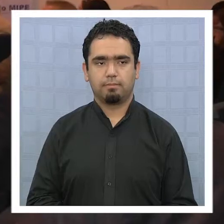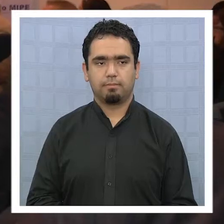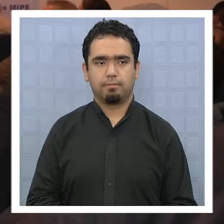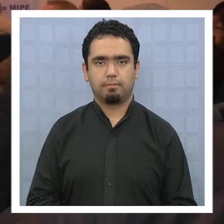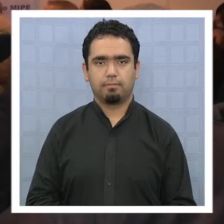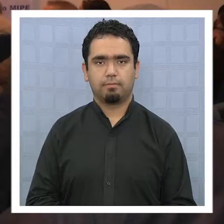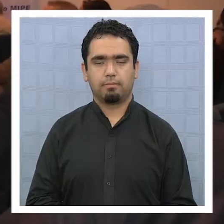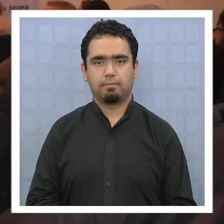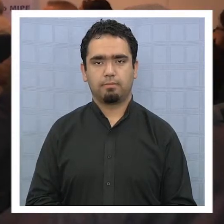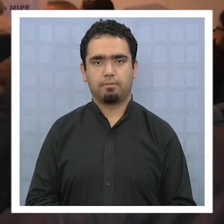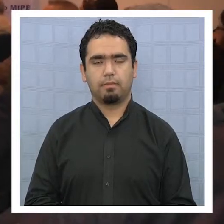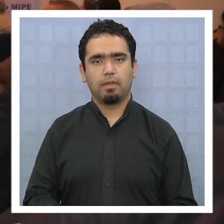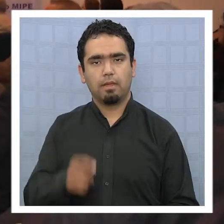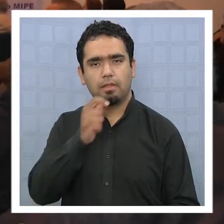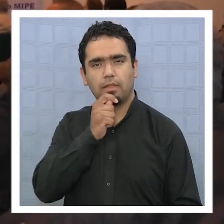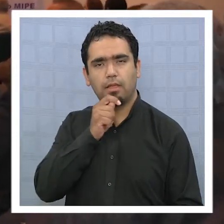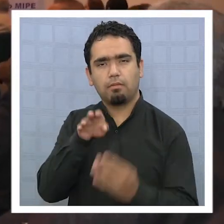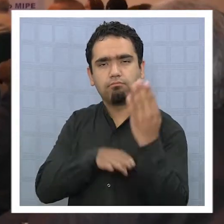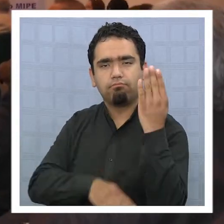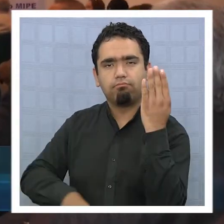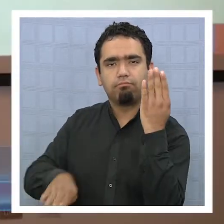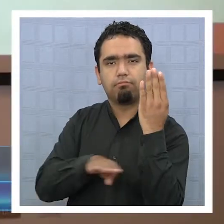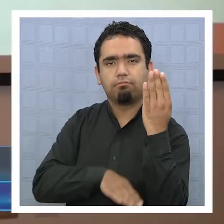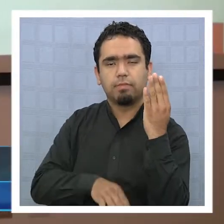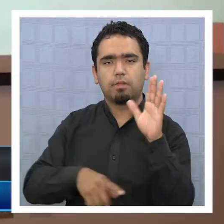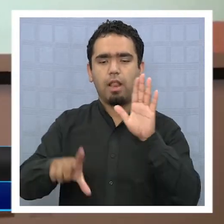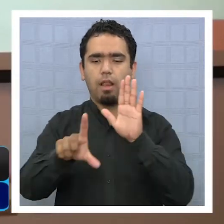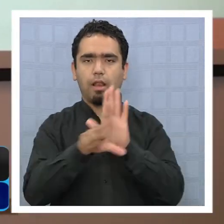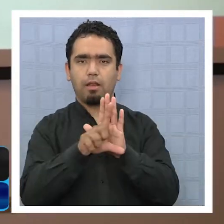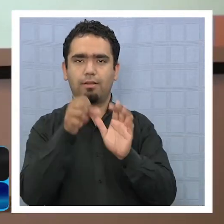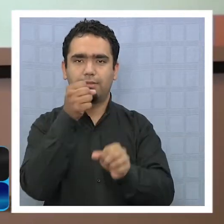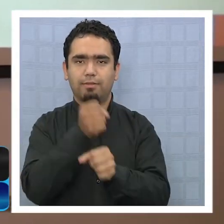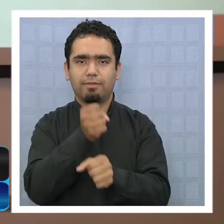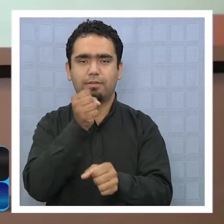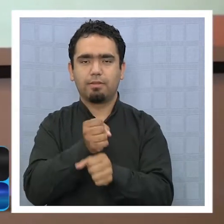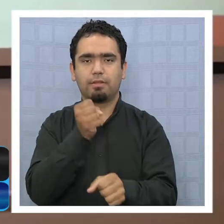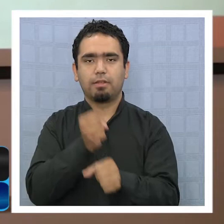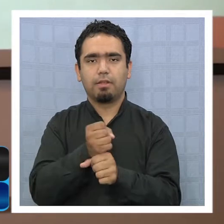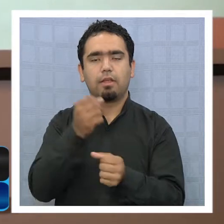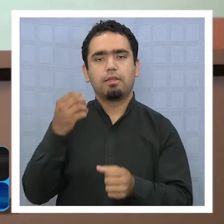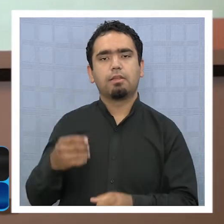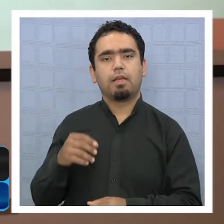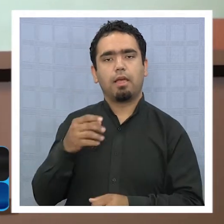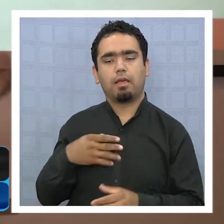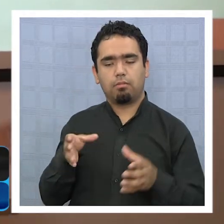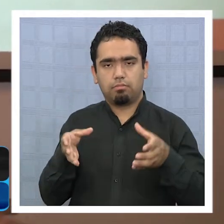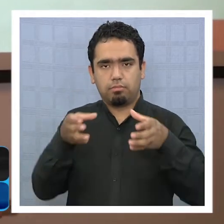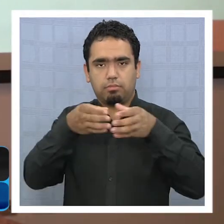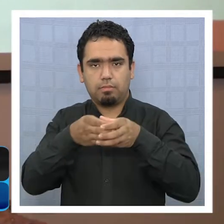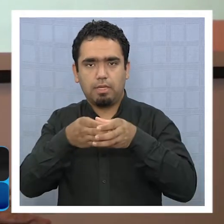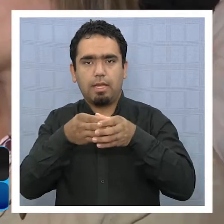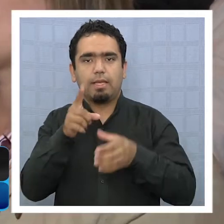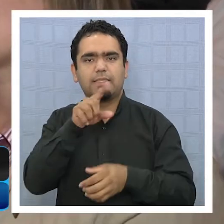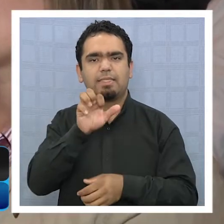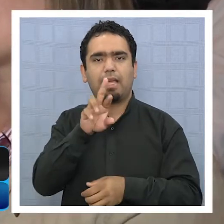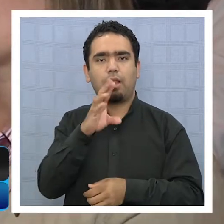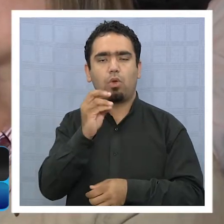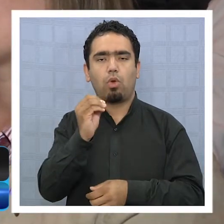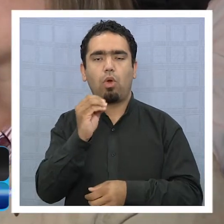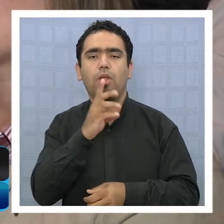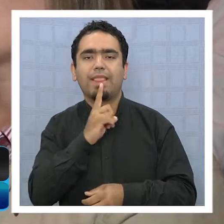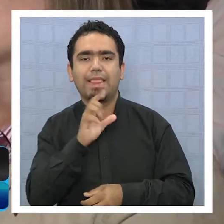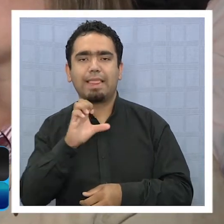Un taller básico de legislación laboral ofreció Punto Mipe de Cercotec y la Cámara de Comercio de Iquique a